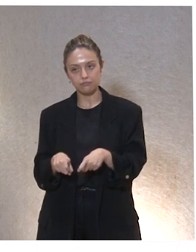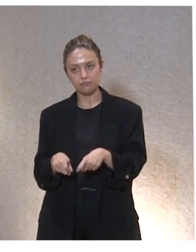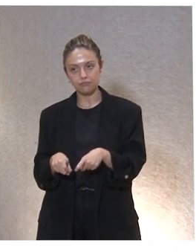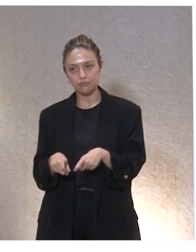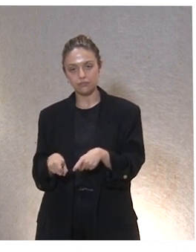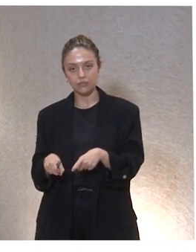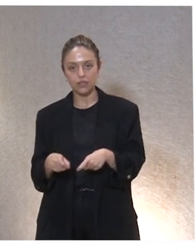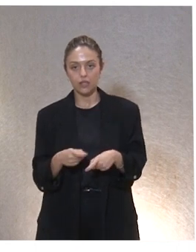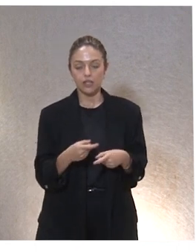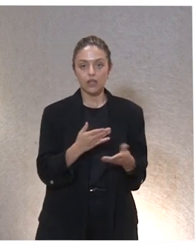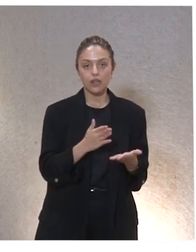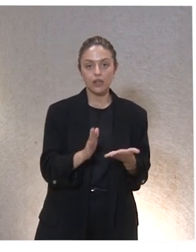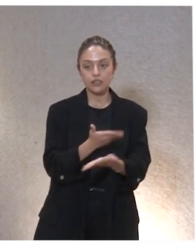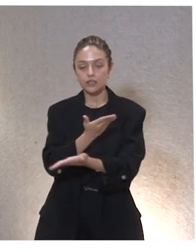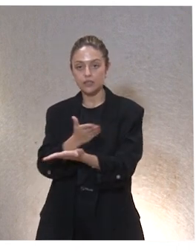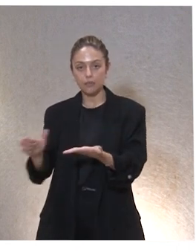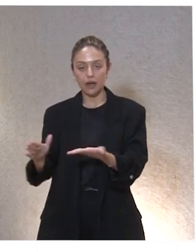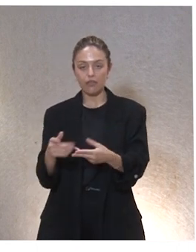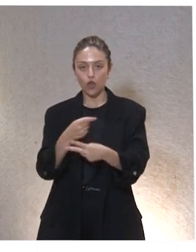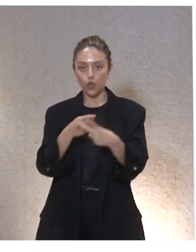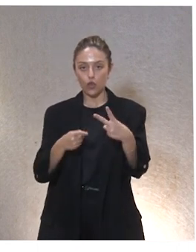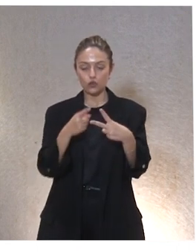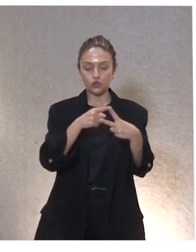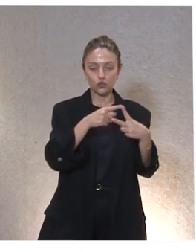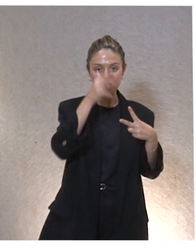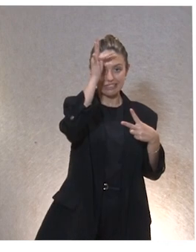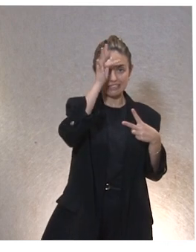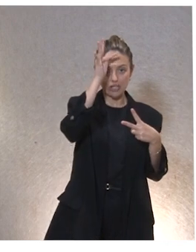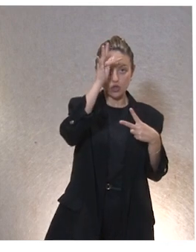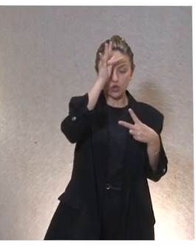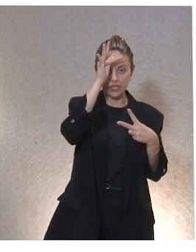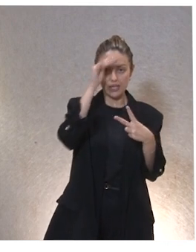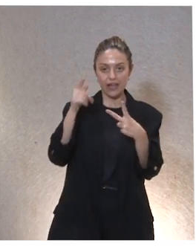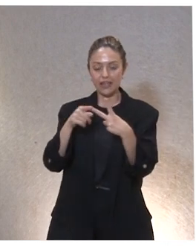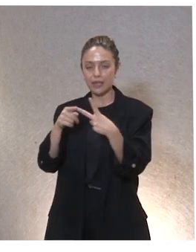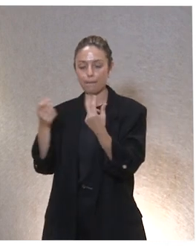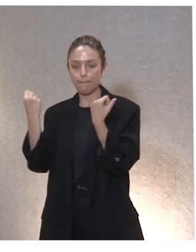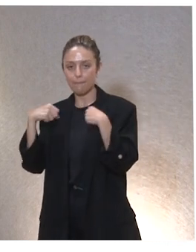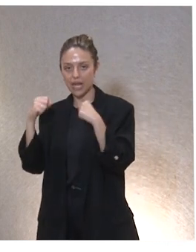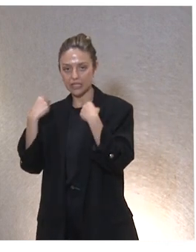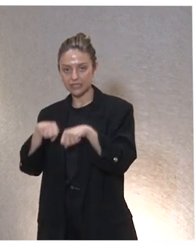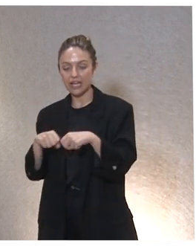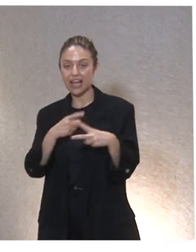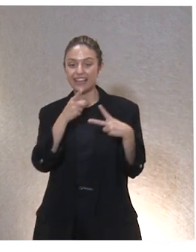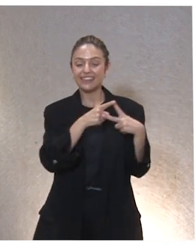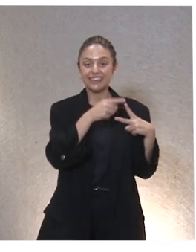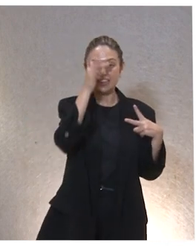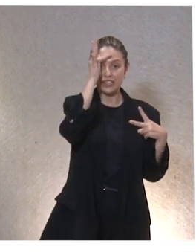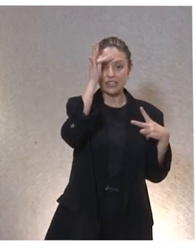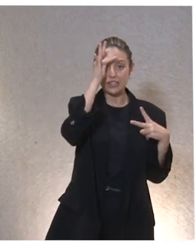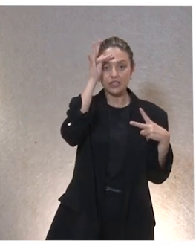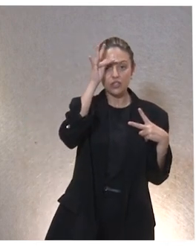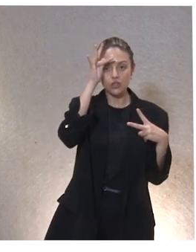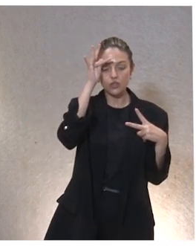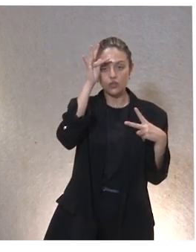partes. Una es una parte teórica y otra es una parte de la reunión práctica. La parte teórica en estos momentos nos